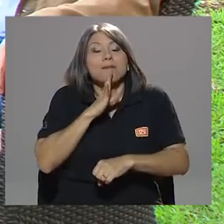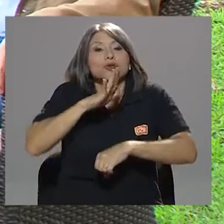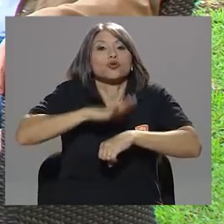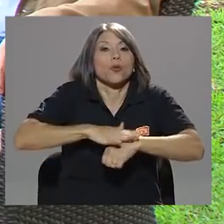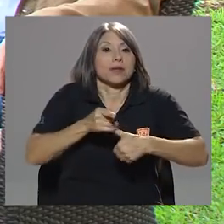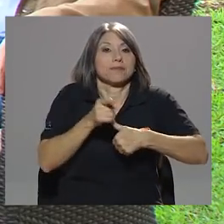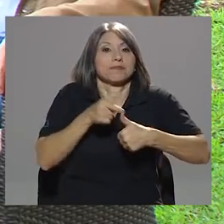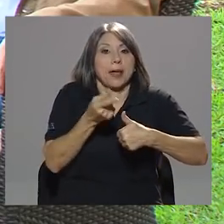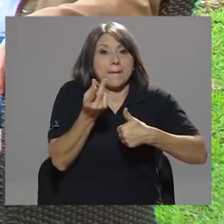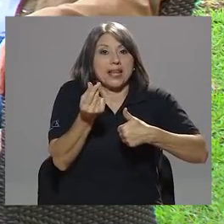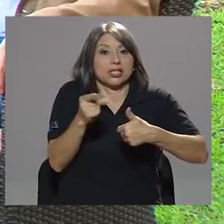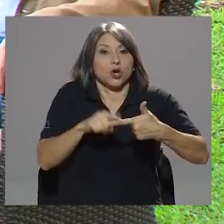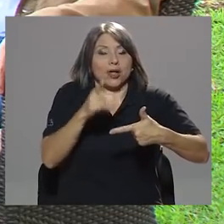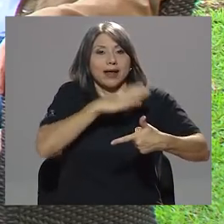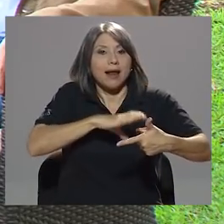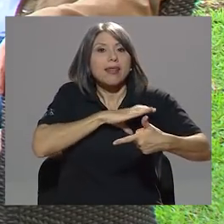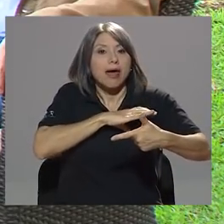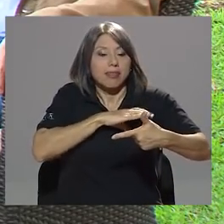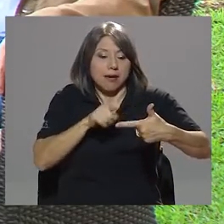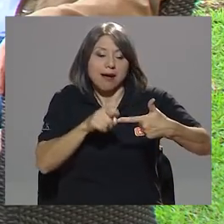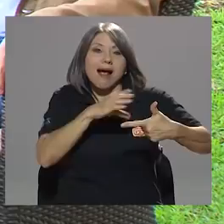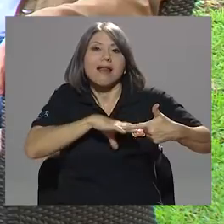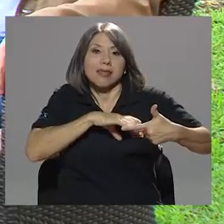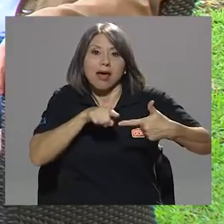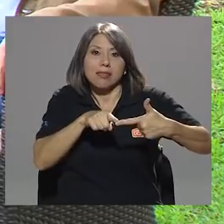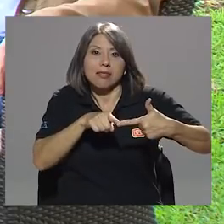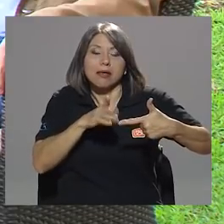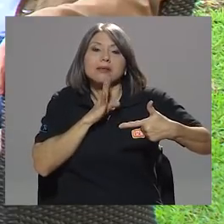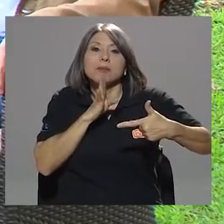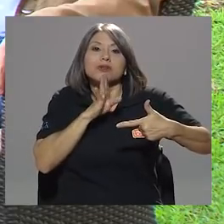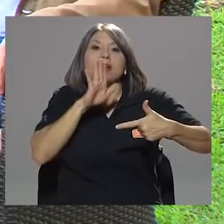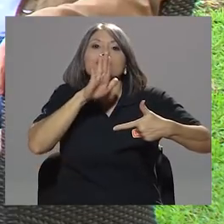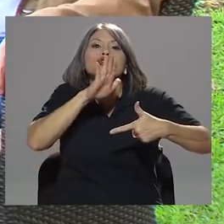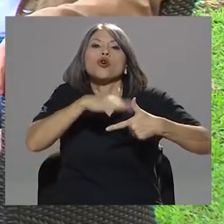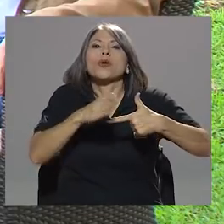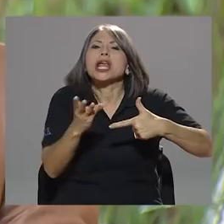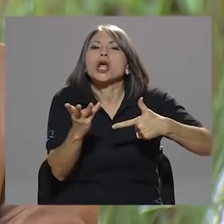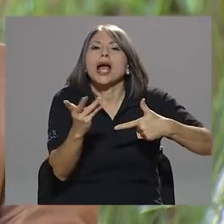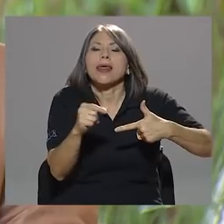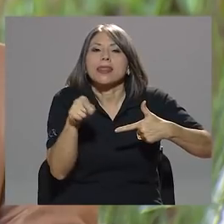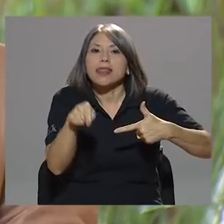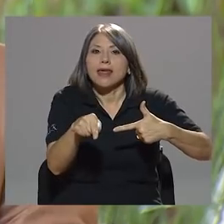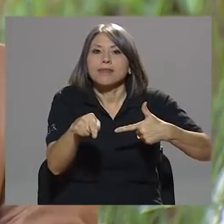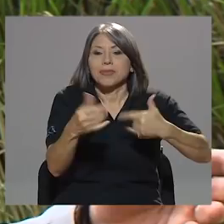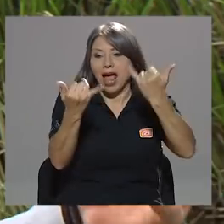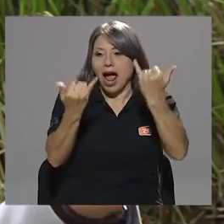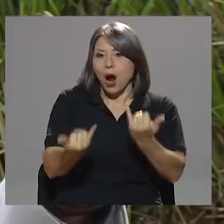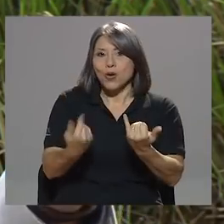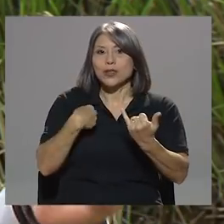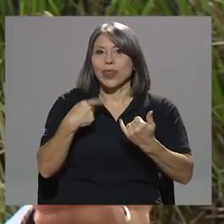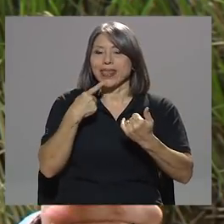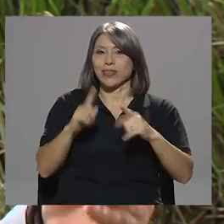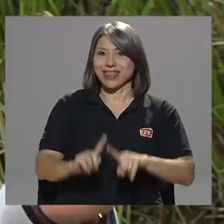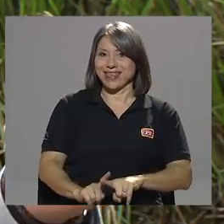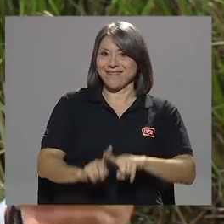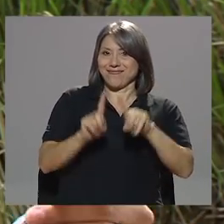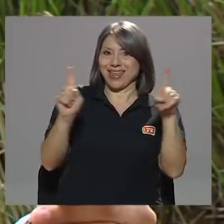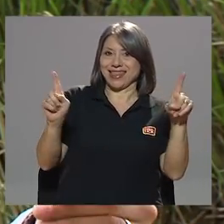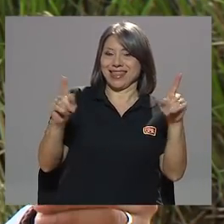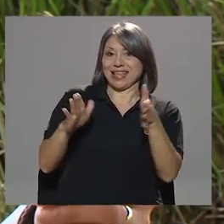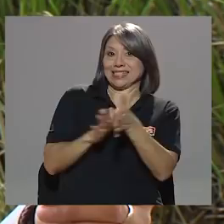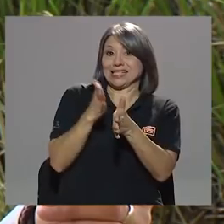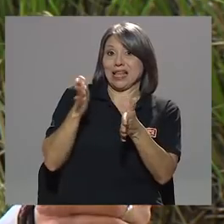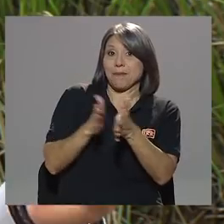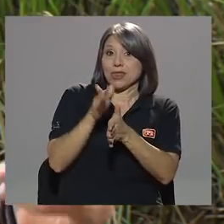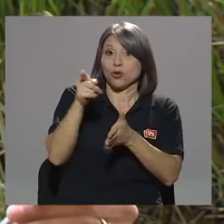precio y calidad. Y en esa calidad, estamos hablando también de cantidad. Ahora, pongo un escenario diferente. El cemento que usted